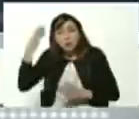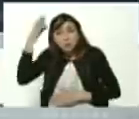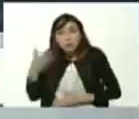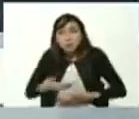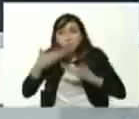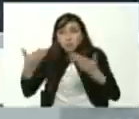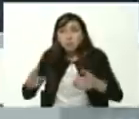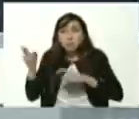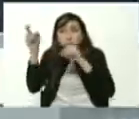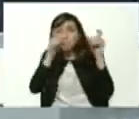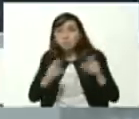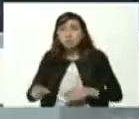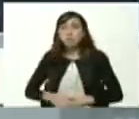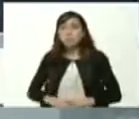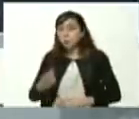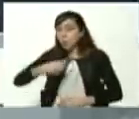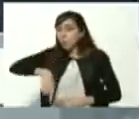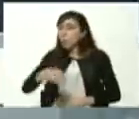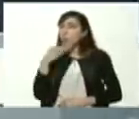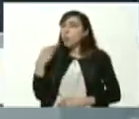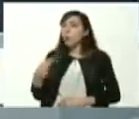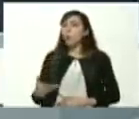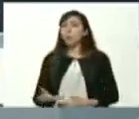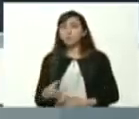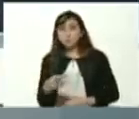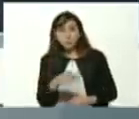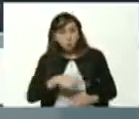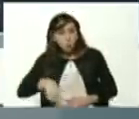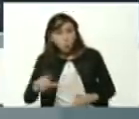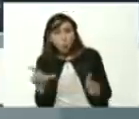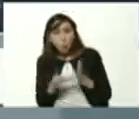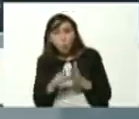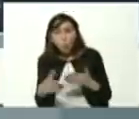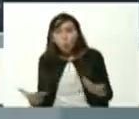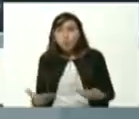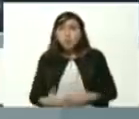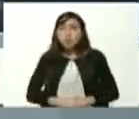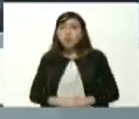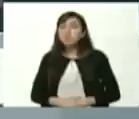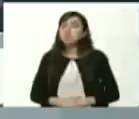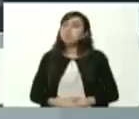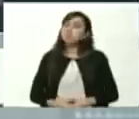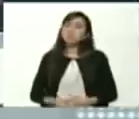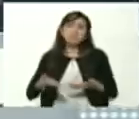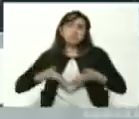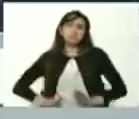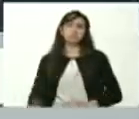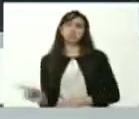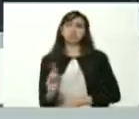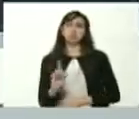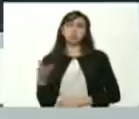ustedes muchachos de los liceos no habían nacido